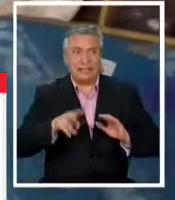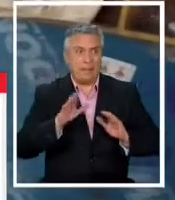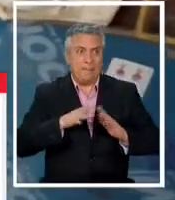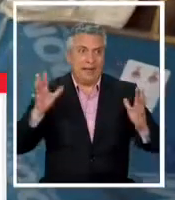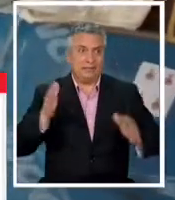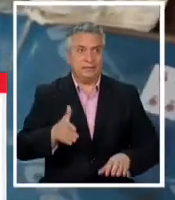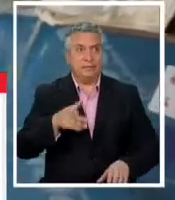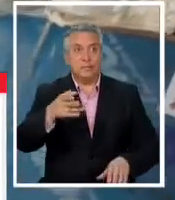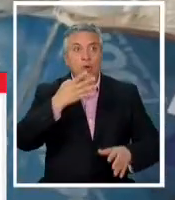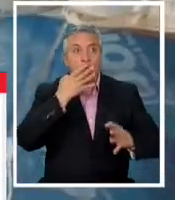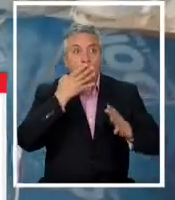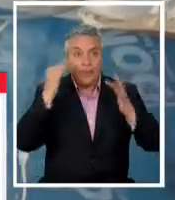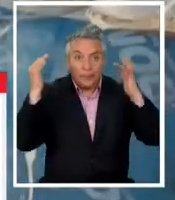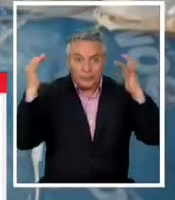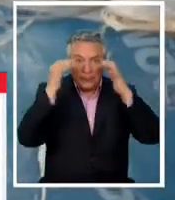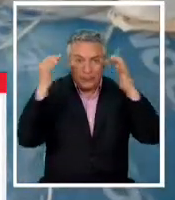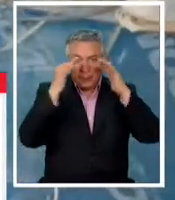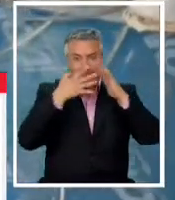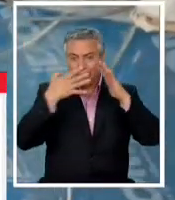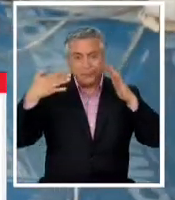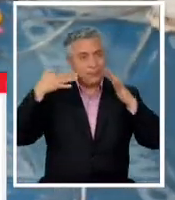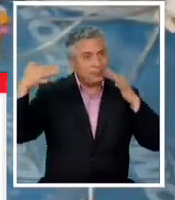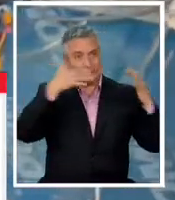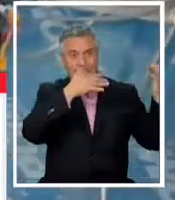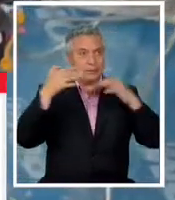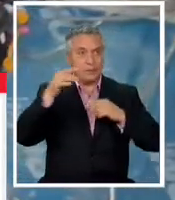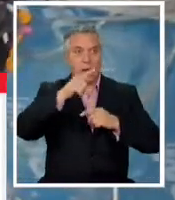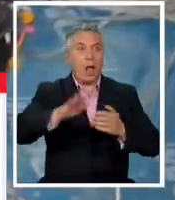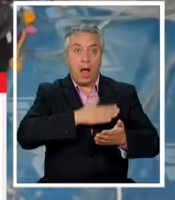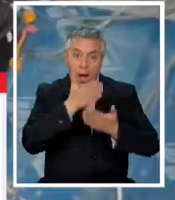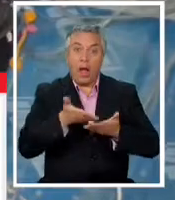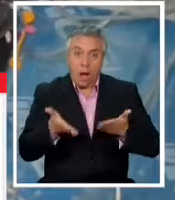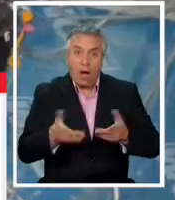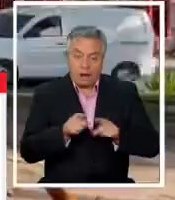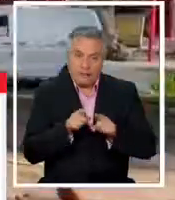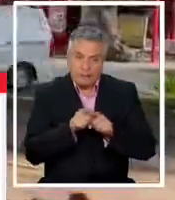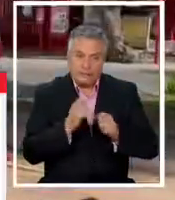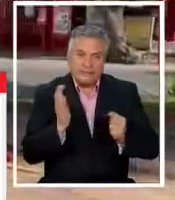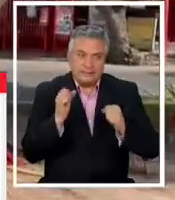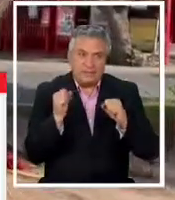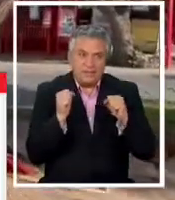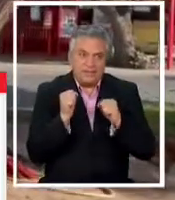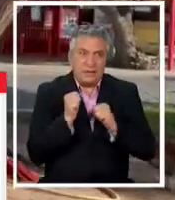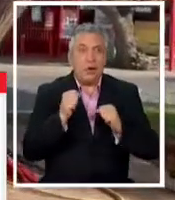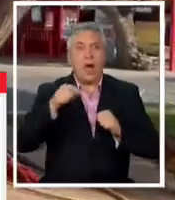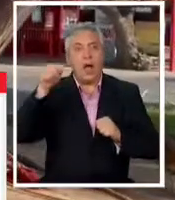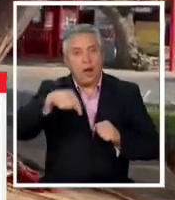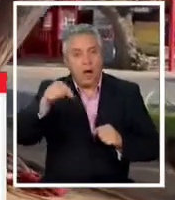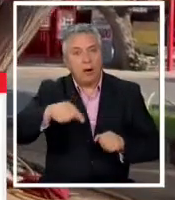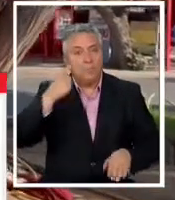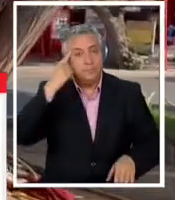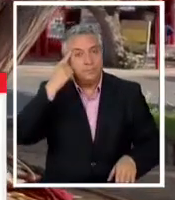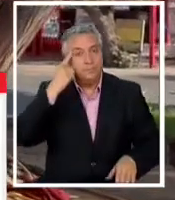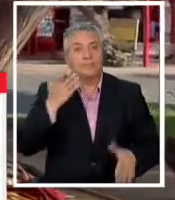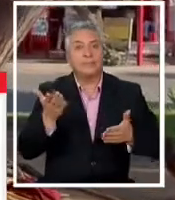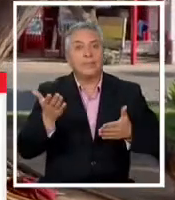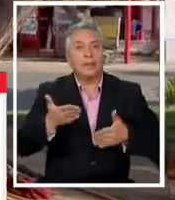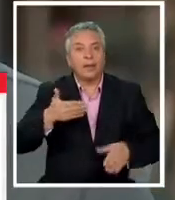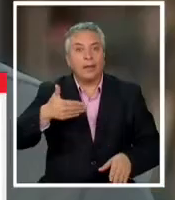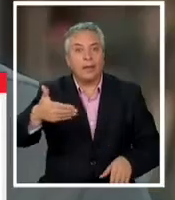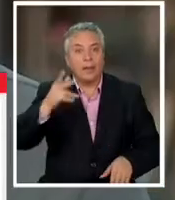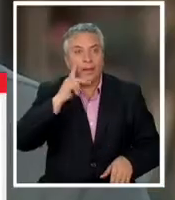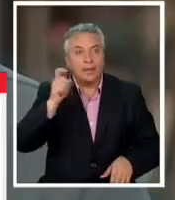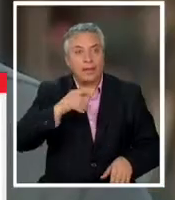El viento aquí se cuela por todas partes. Hasta hoy han logrado hacer frente al frío. La preocupación se concentra ahora en lo que pasará en los próximos días.